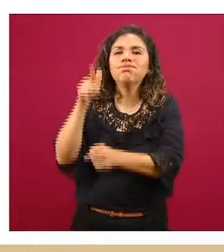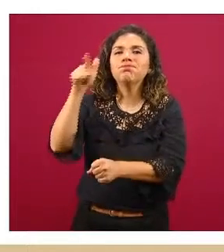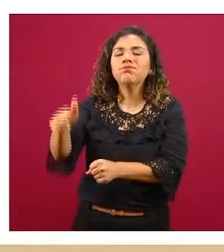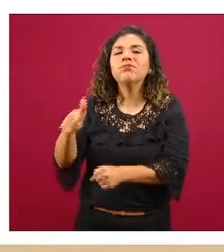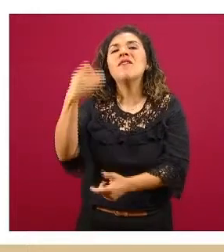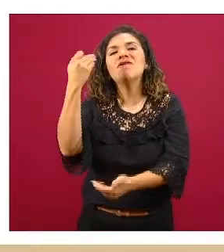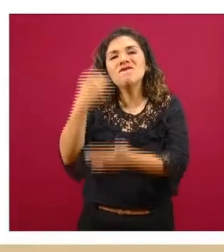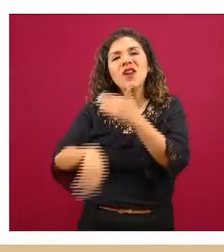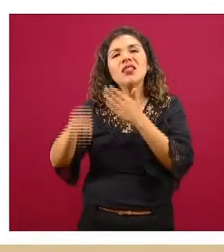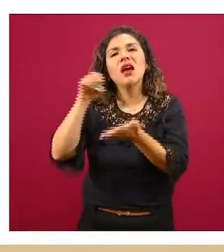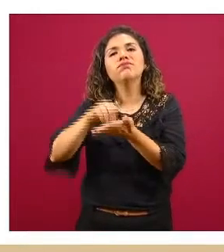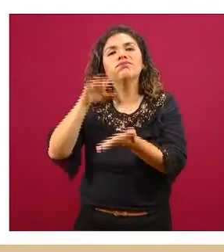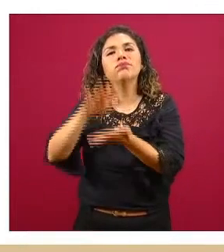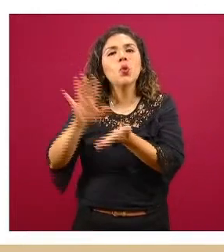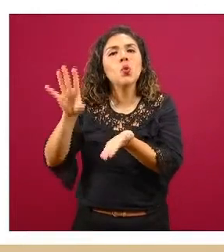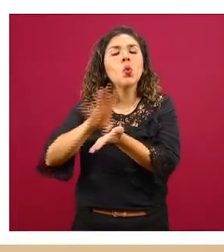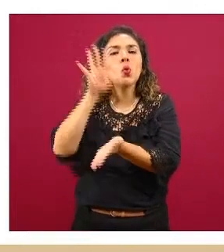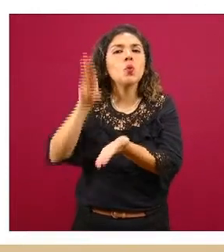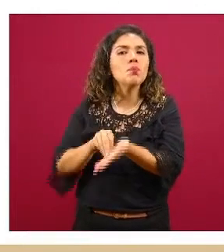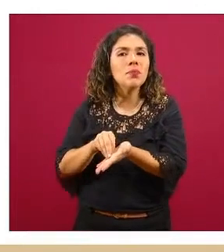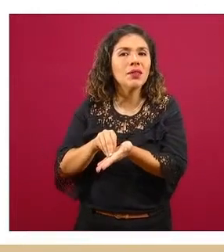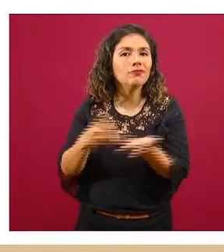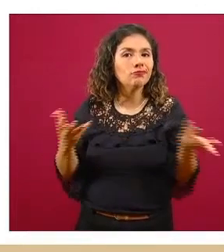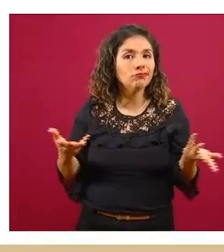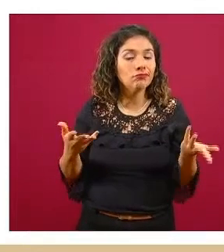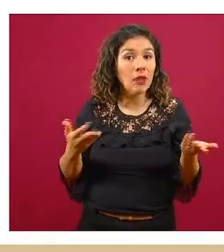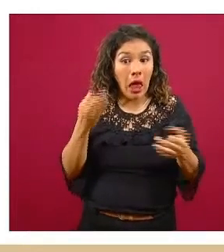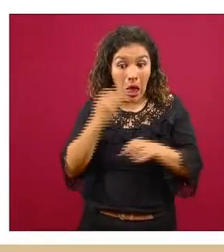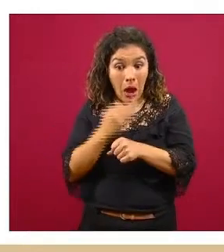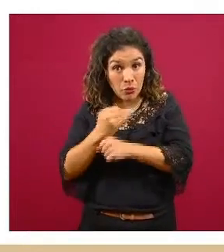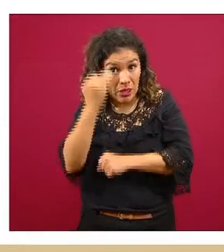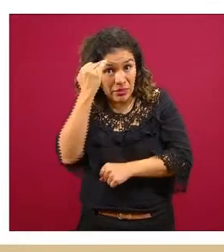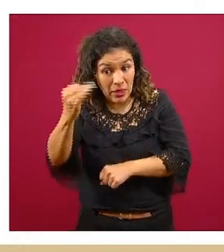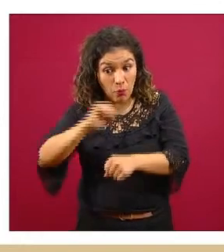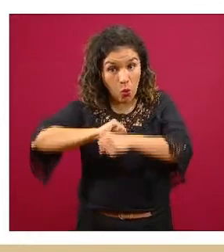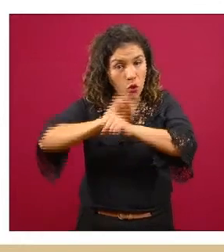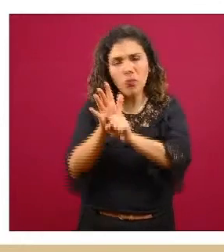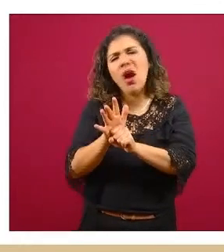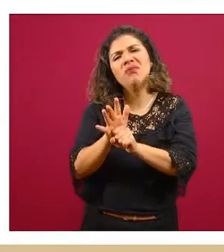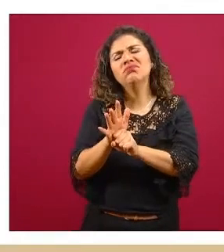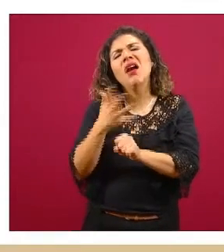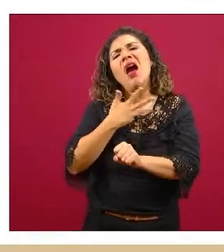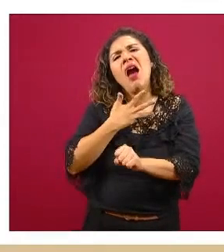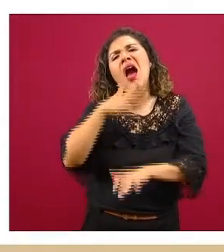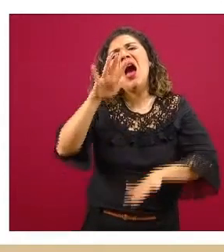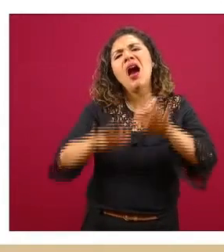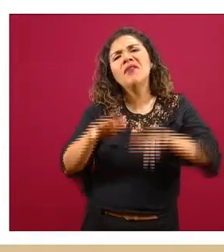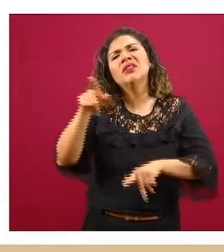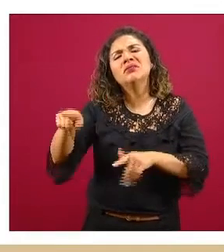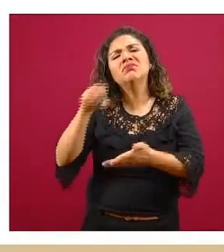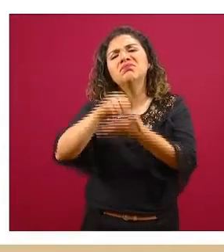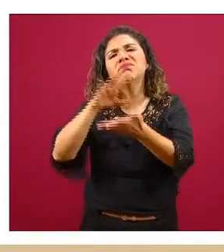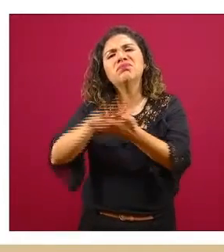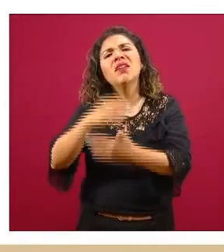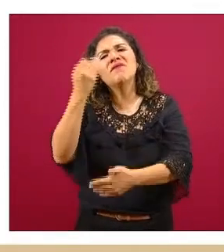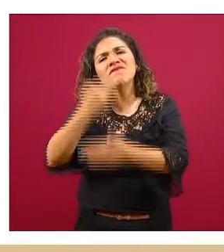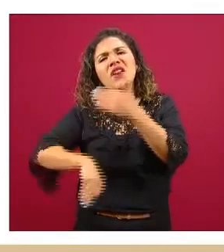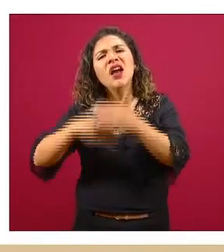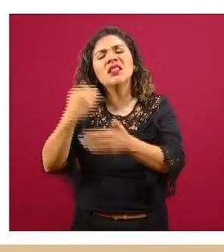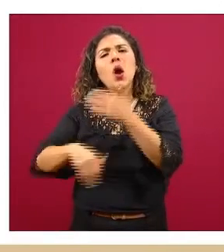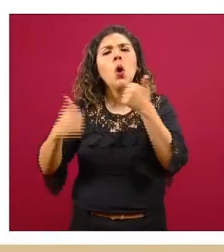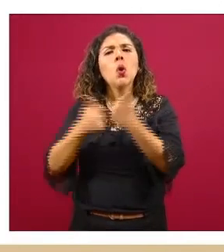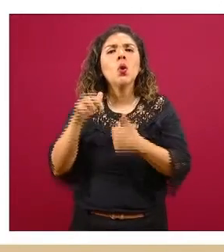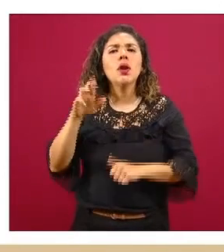hay un subregistro subregistro pero no necesariamente durante ahora durante la contingencia sino también a veces subregistro en este sistema que